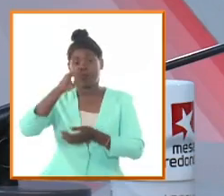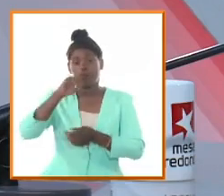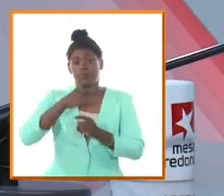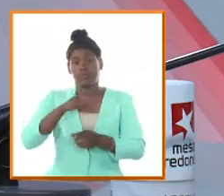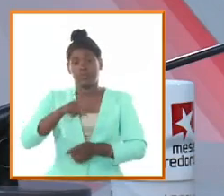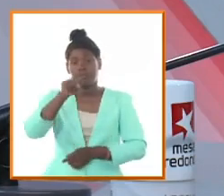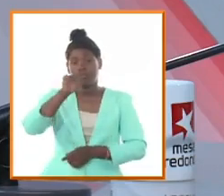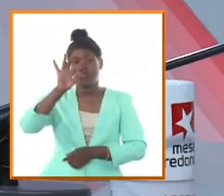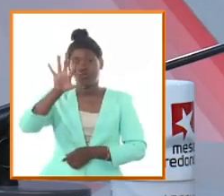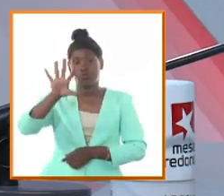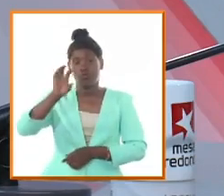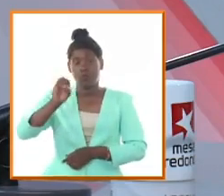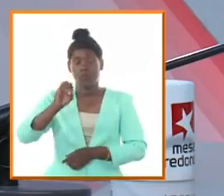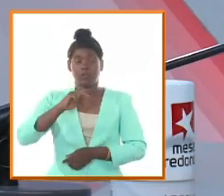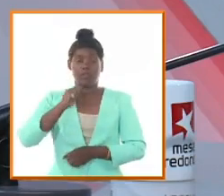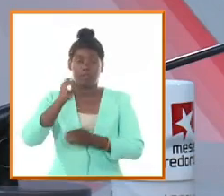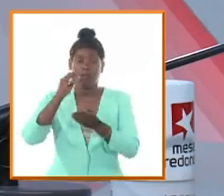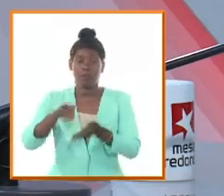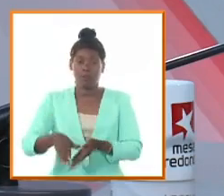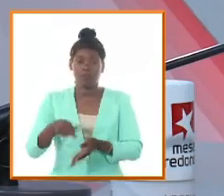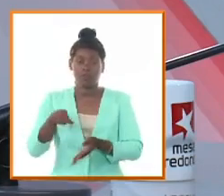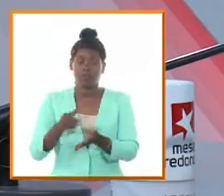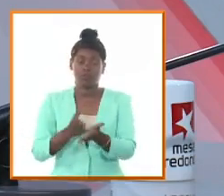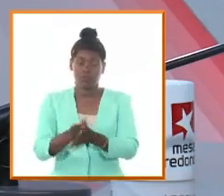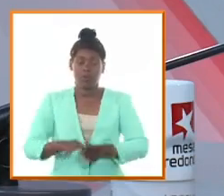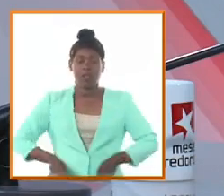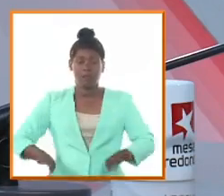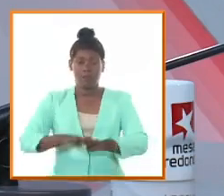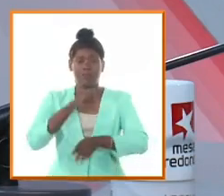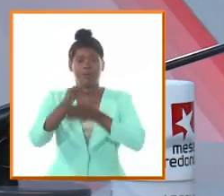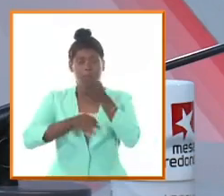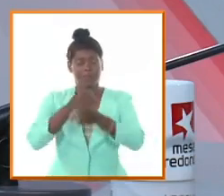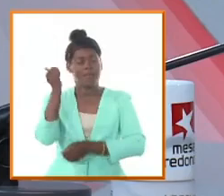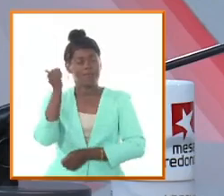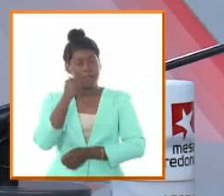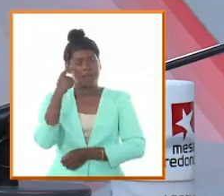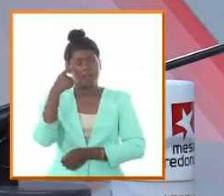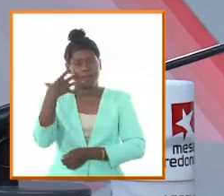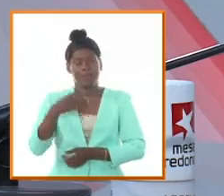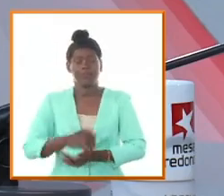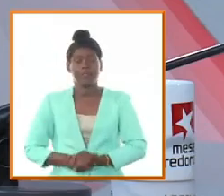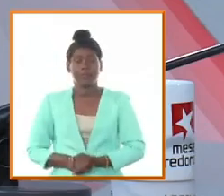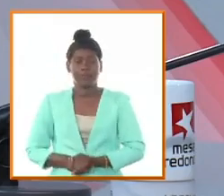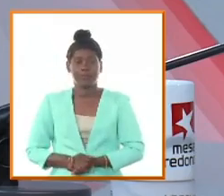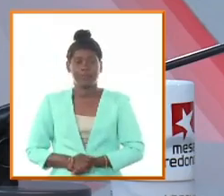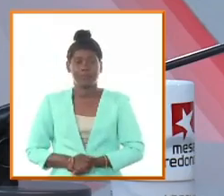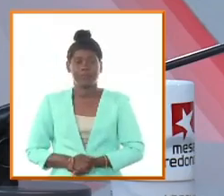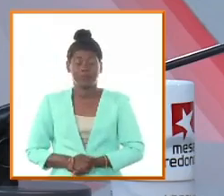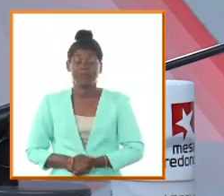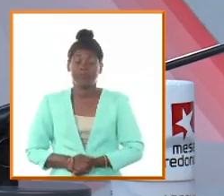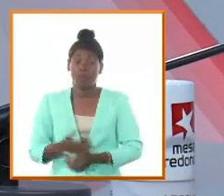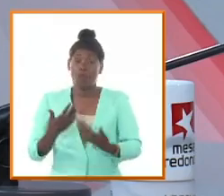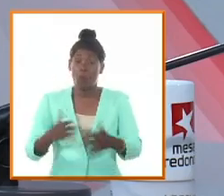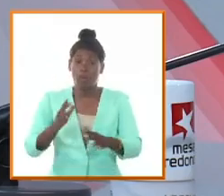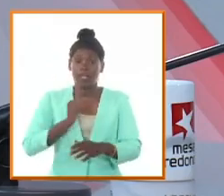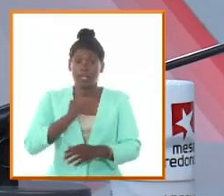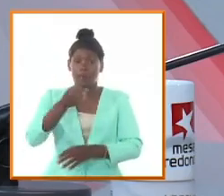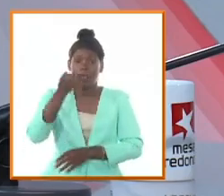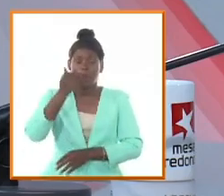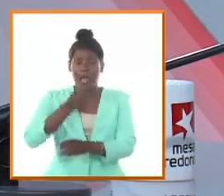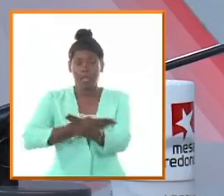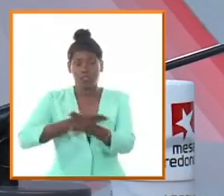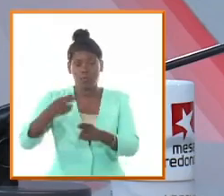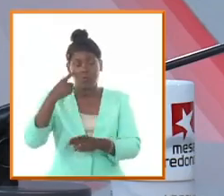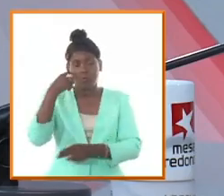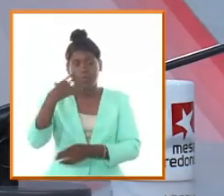hablamos hoy en nuestra mesa redonda siga con nosotros en los minutos finales de esta emisión ojalá tuviéramos mucho tiempo más para hablar de